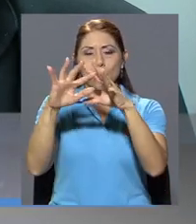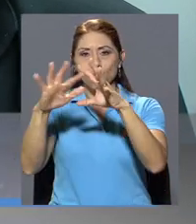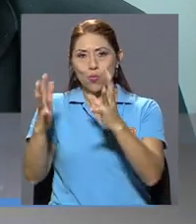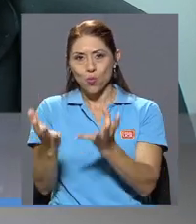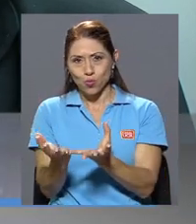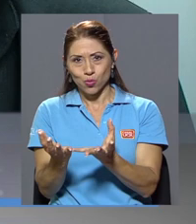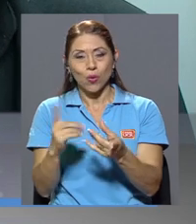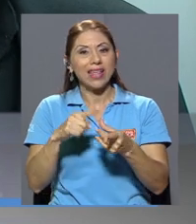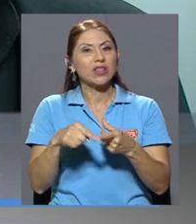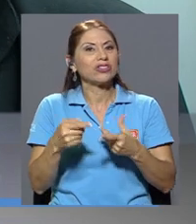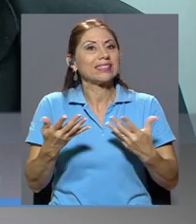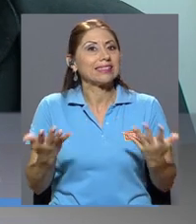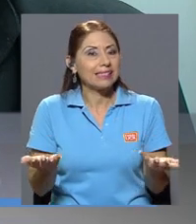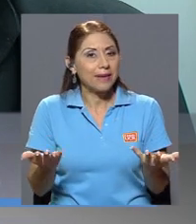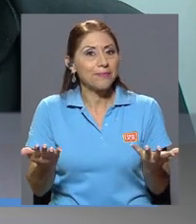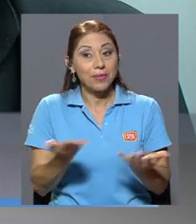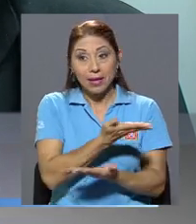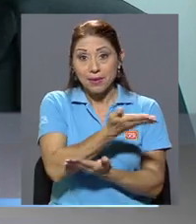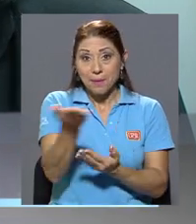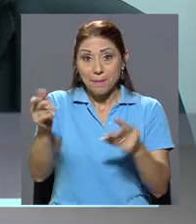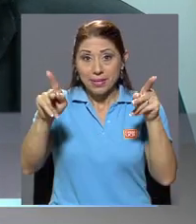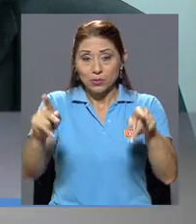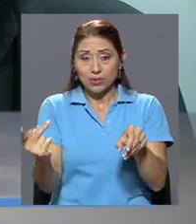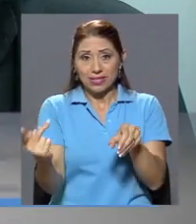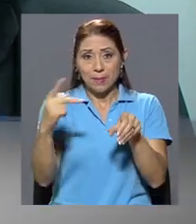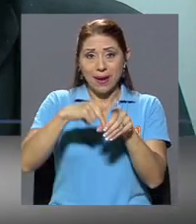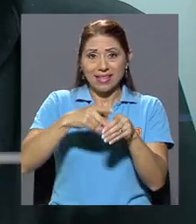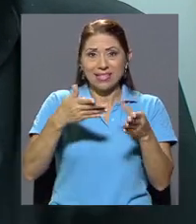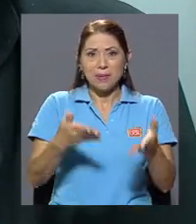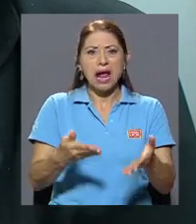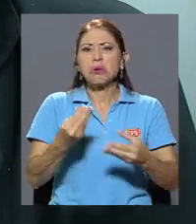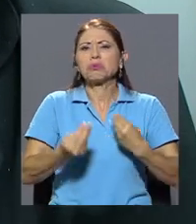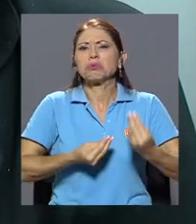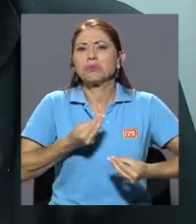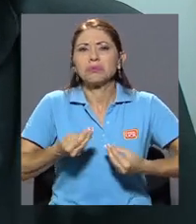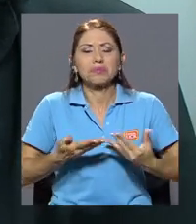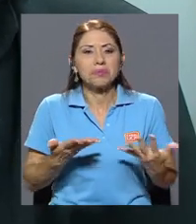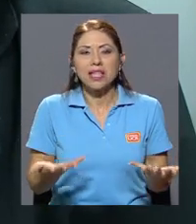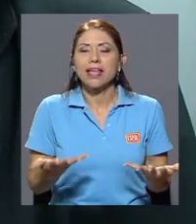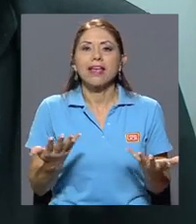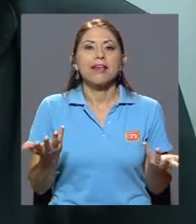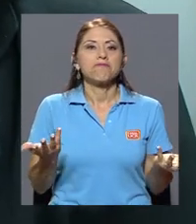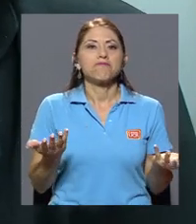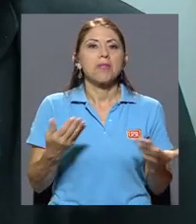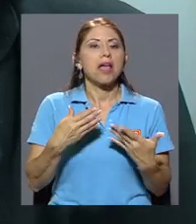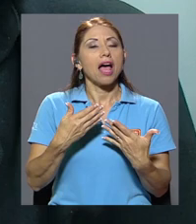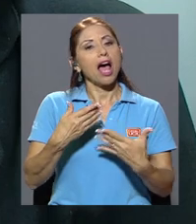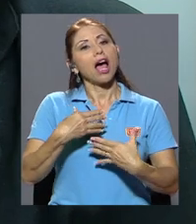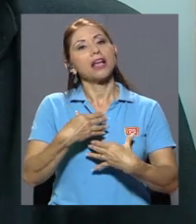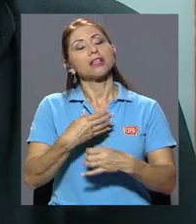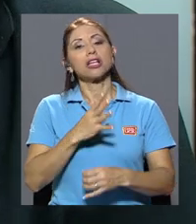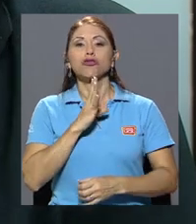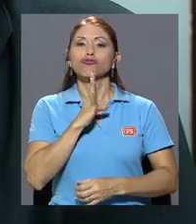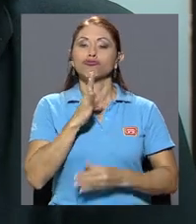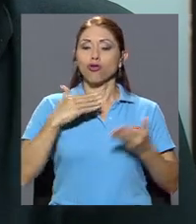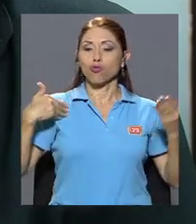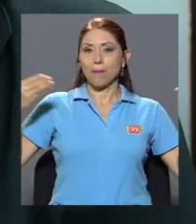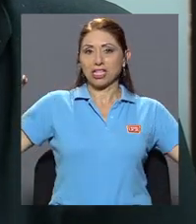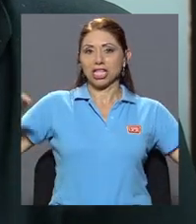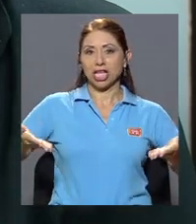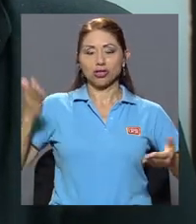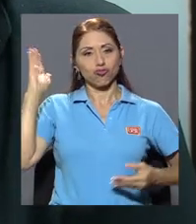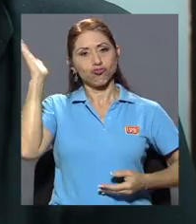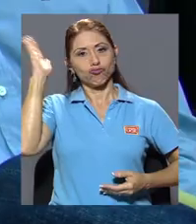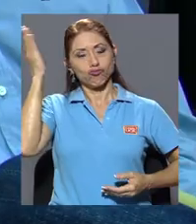Entonces básicamente los participantes lo que tenían que hacer era hacer una presentación de ellos en